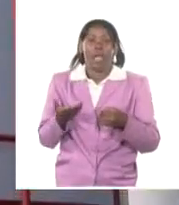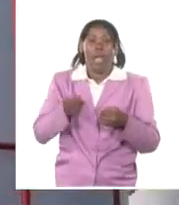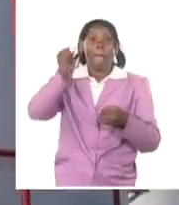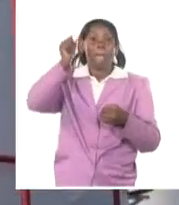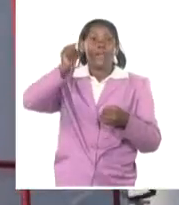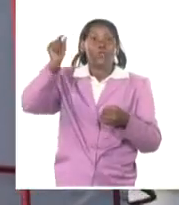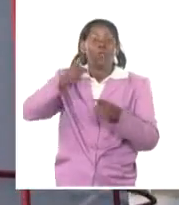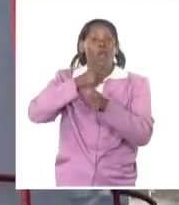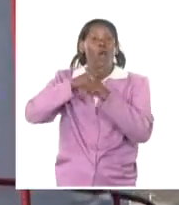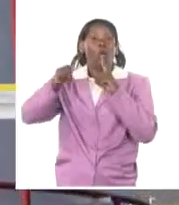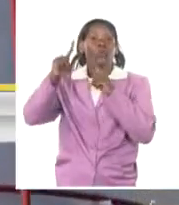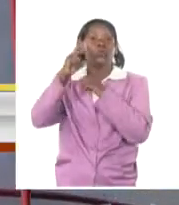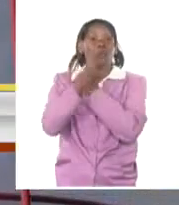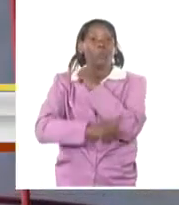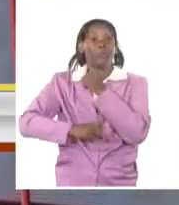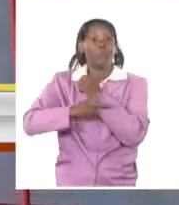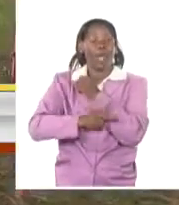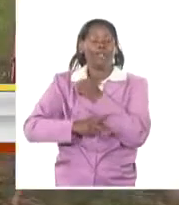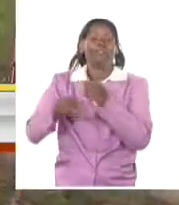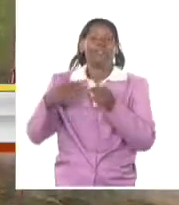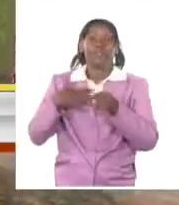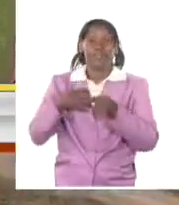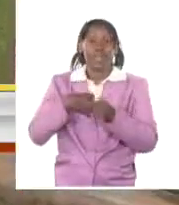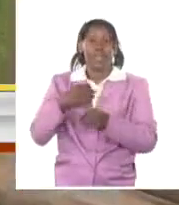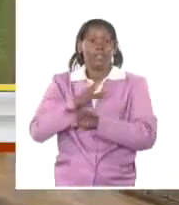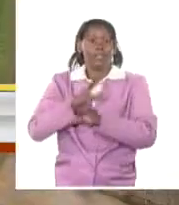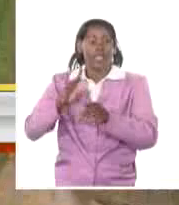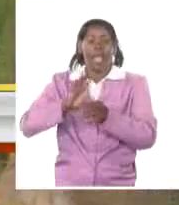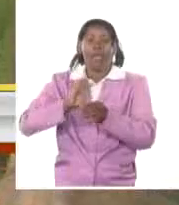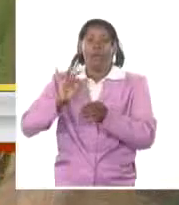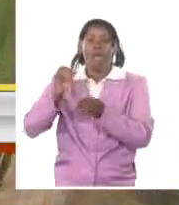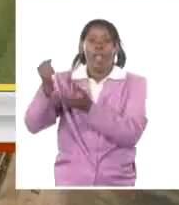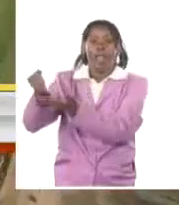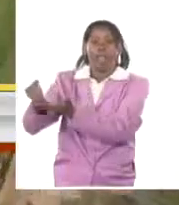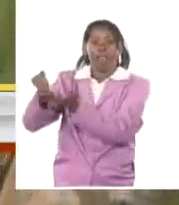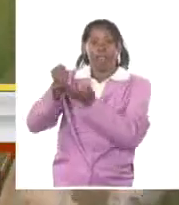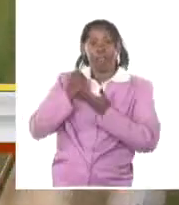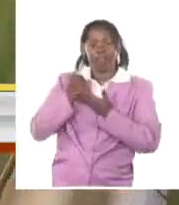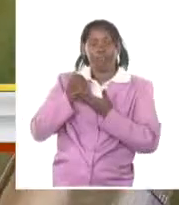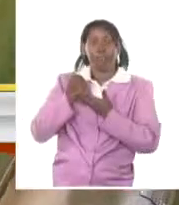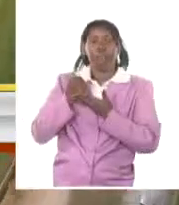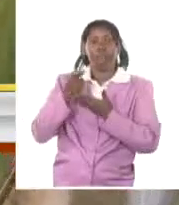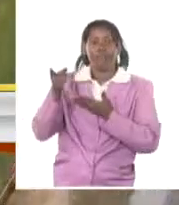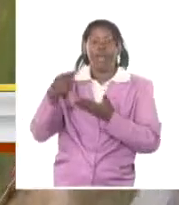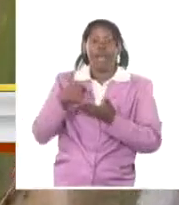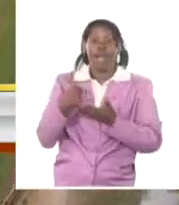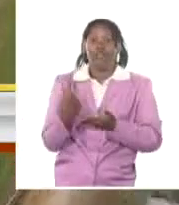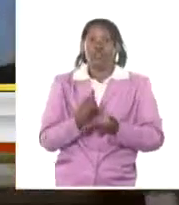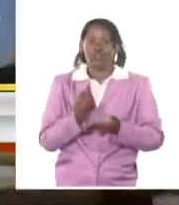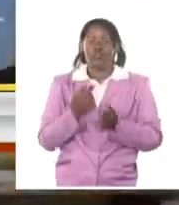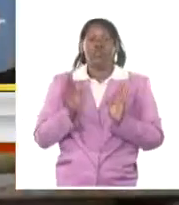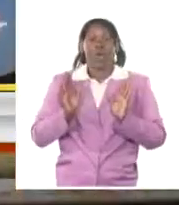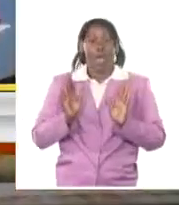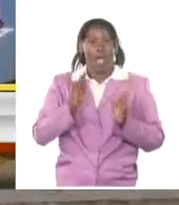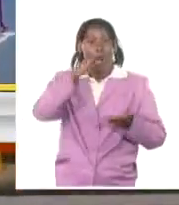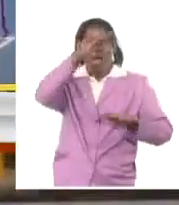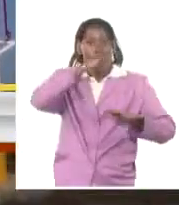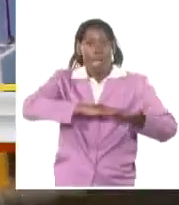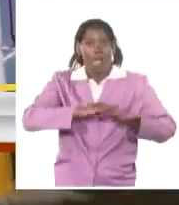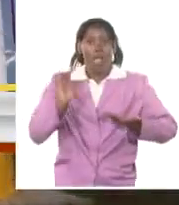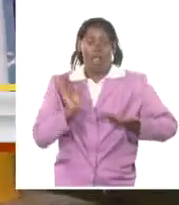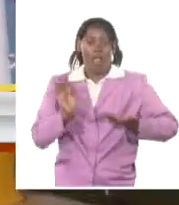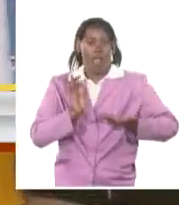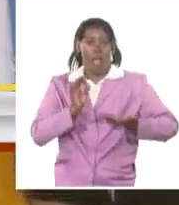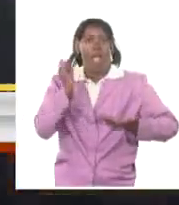a cumplir sus compromisos y eso va a permitir que no toquemos cero y que podamos cubrir los servicios vitales,